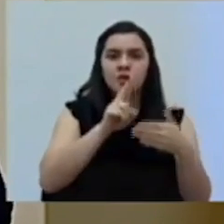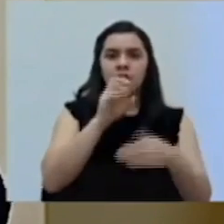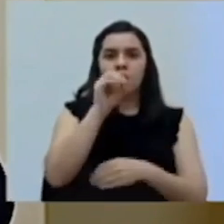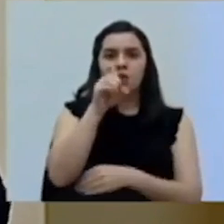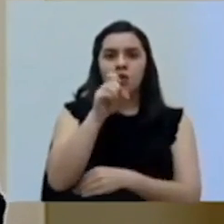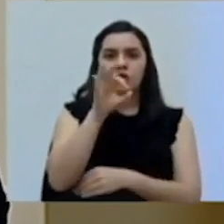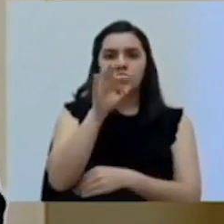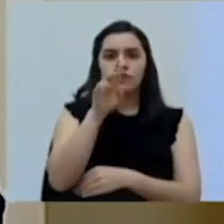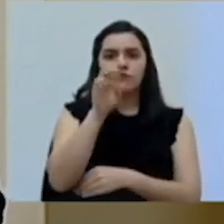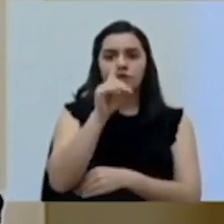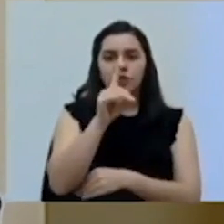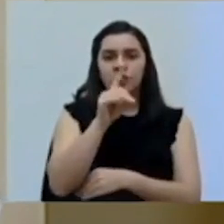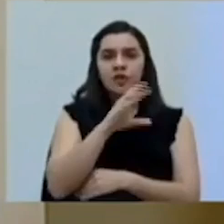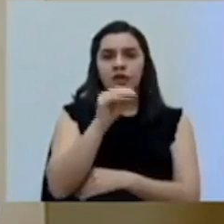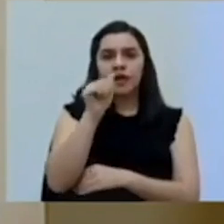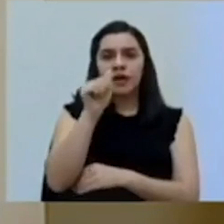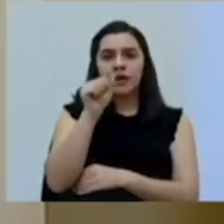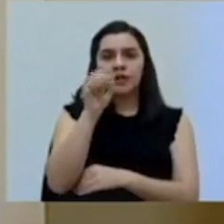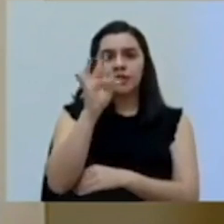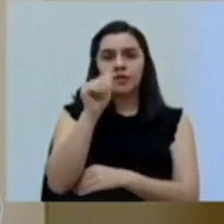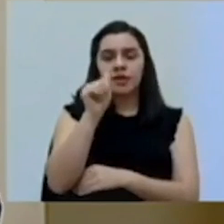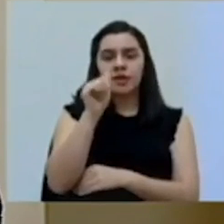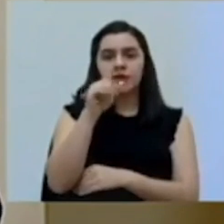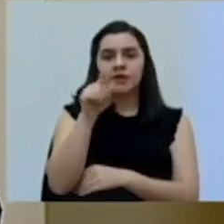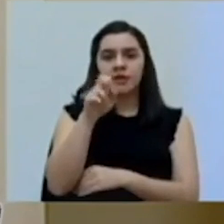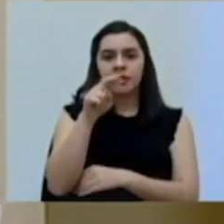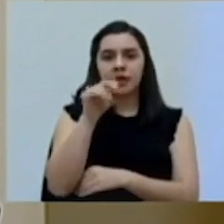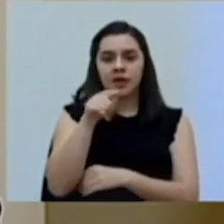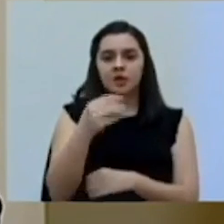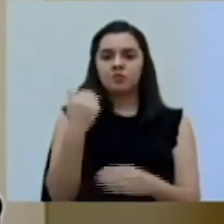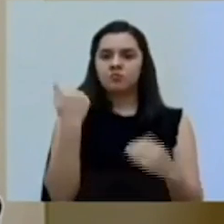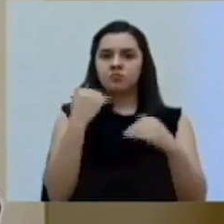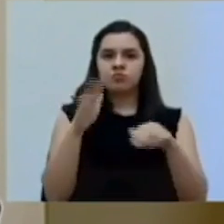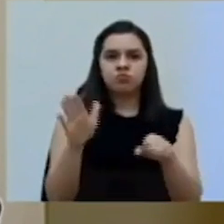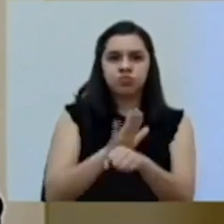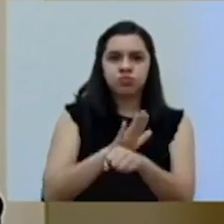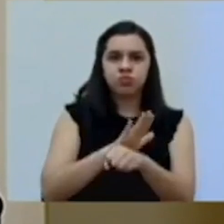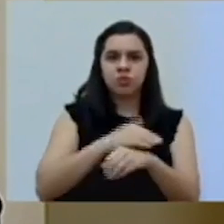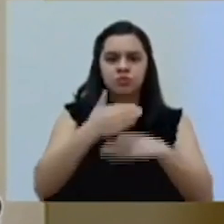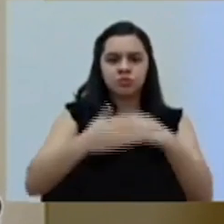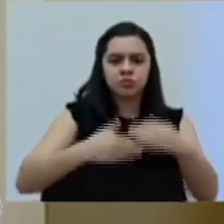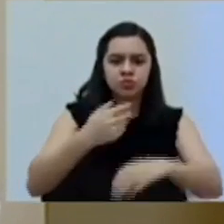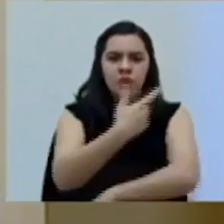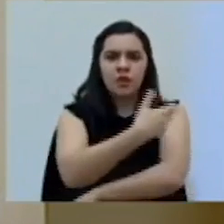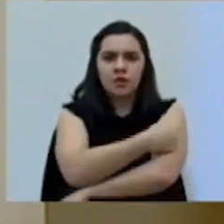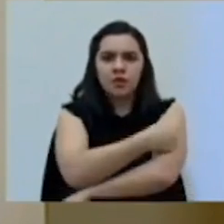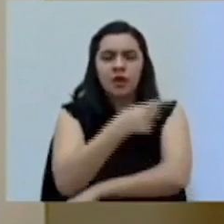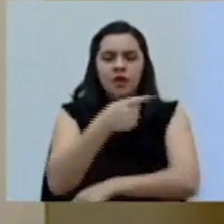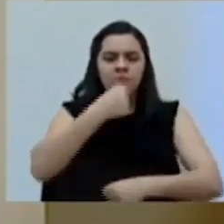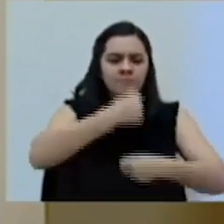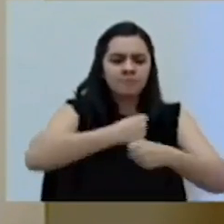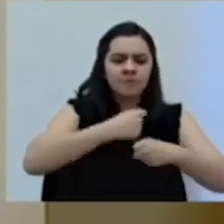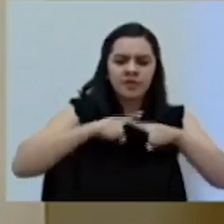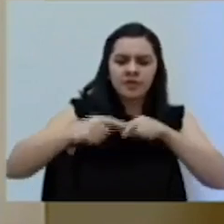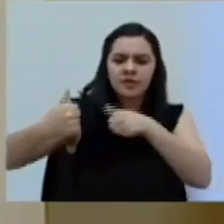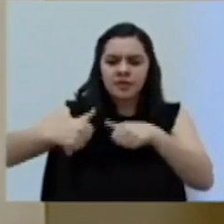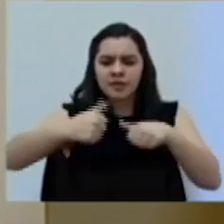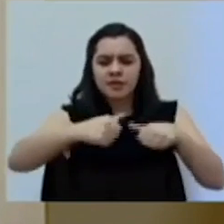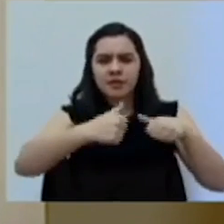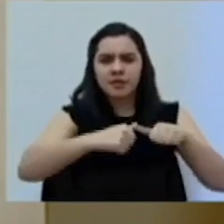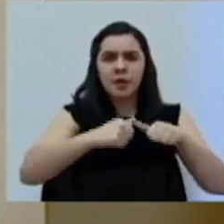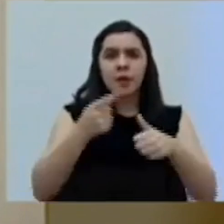Esto completa el pool de vacunas que hemos venido trabajando en los diferentes acuerdos,